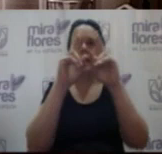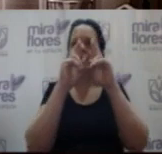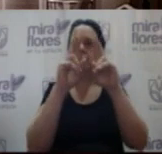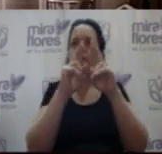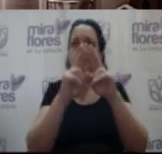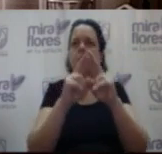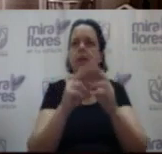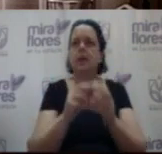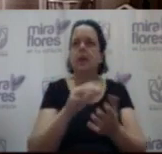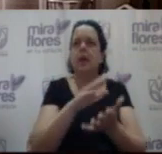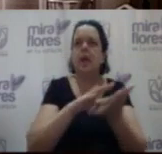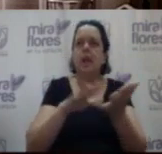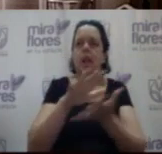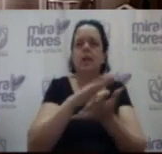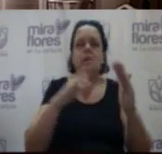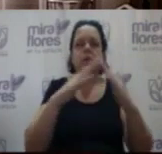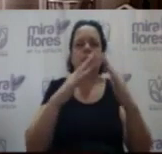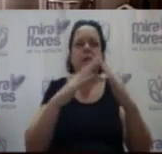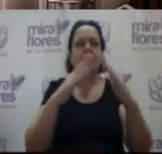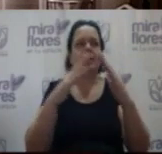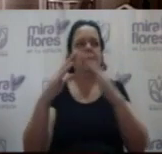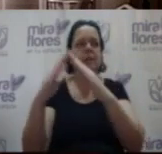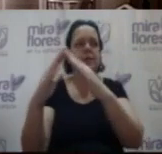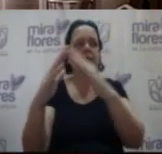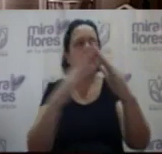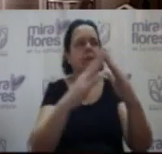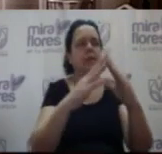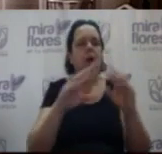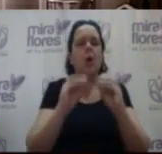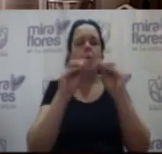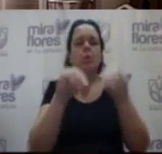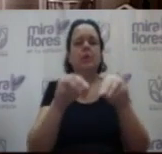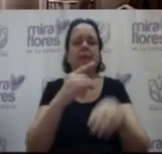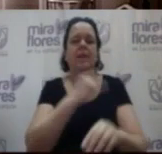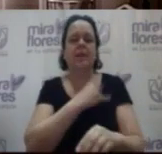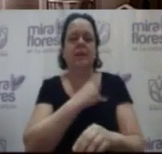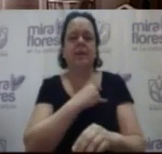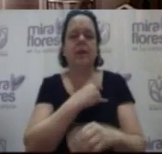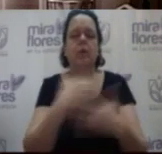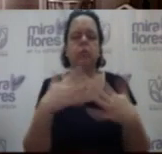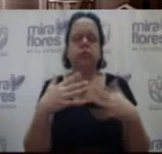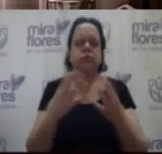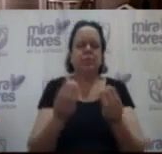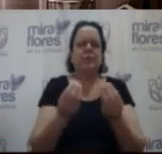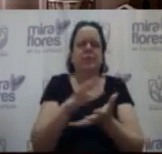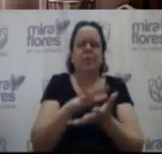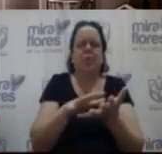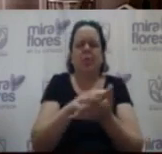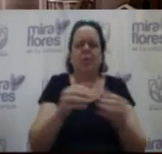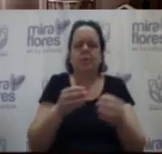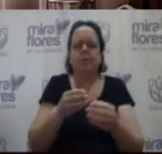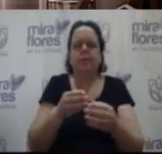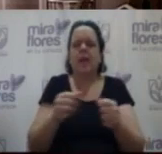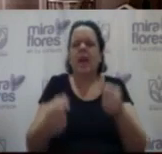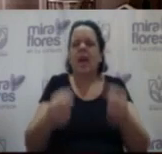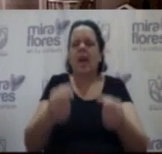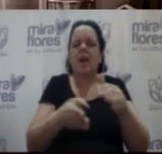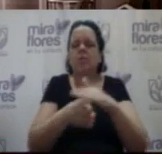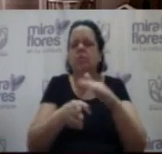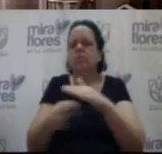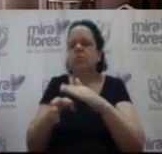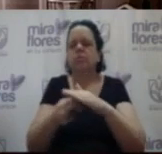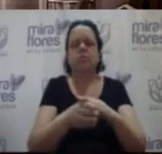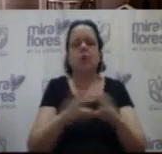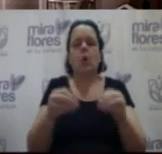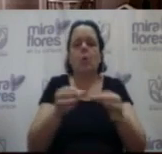de nuestro distrito. Poner ahí un tema educativo traería mucha congestión, como lo dice la parte técnica